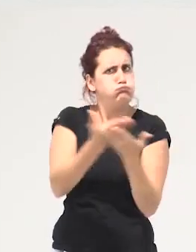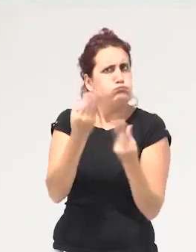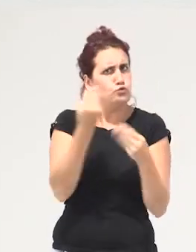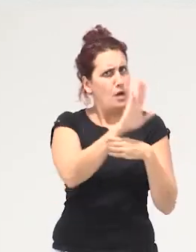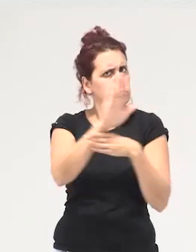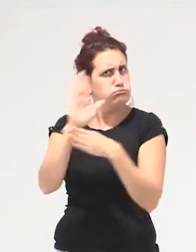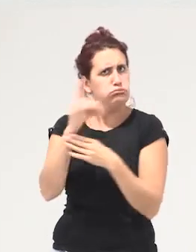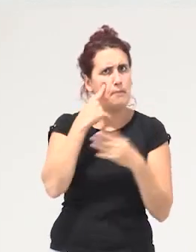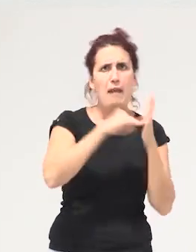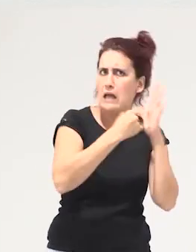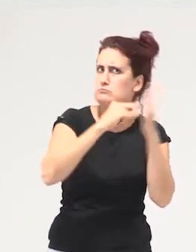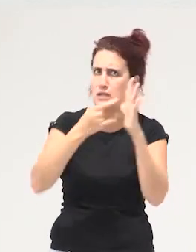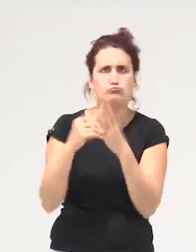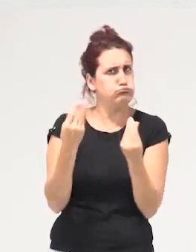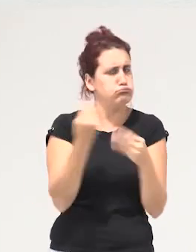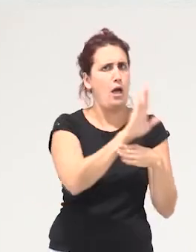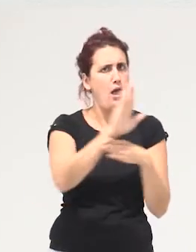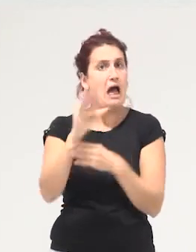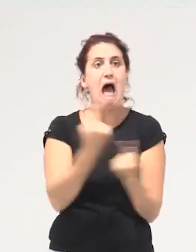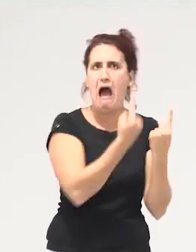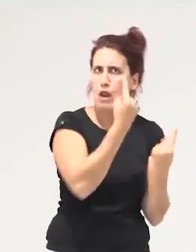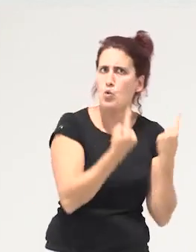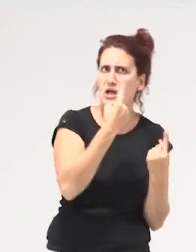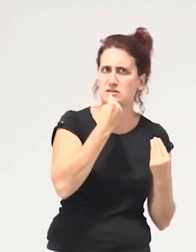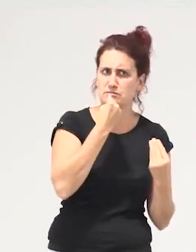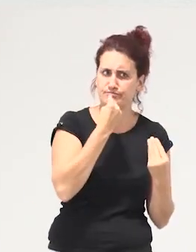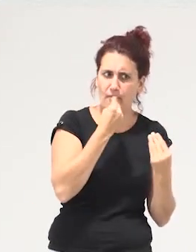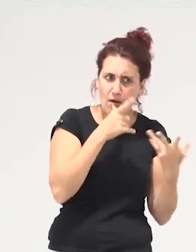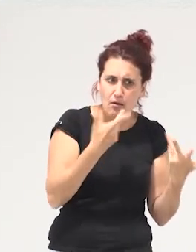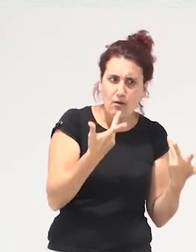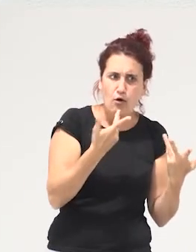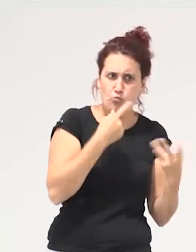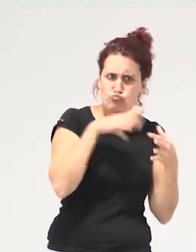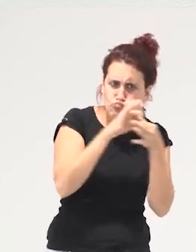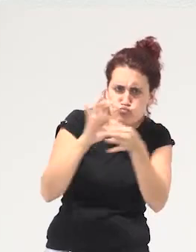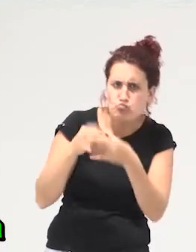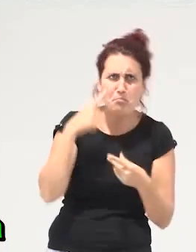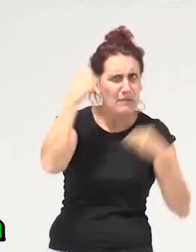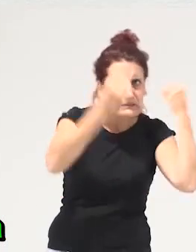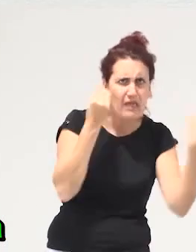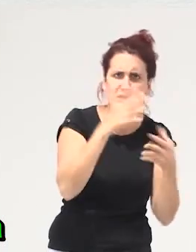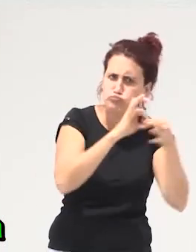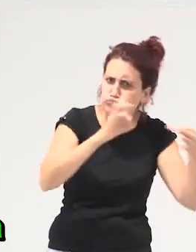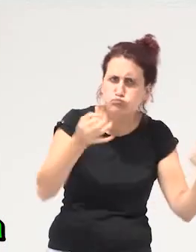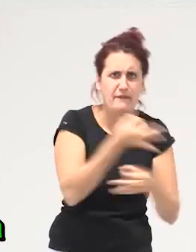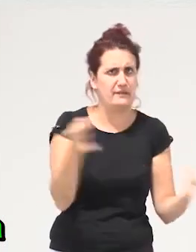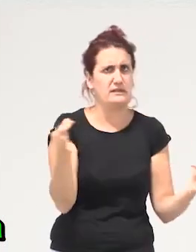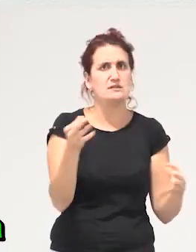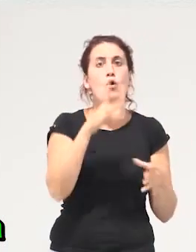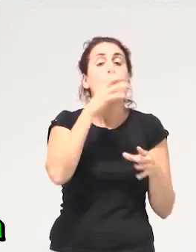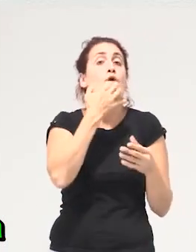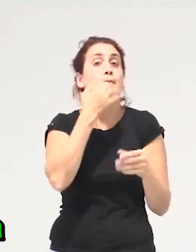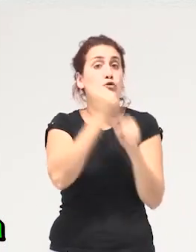muchos planteamientos hay muchas propuestas y algunas de ellas que están muy desgranadas muy bien hiladas muy pensadas por ejemplo todo el